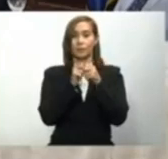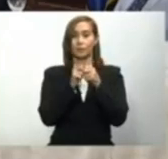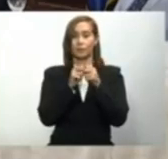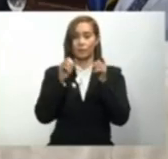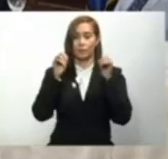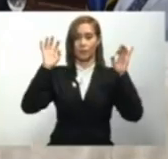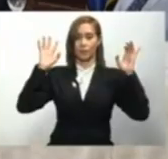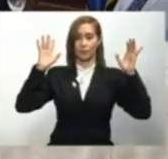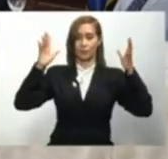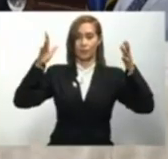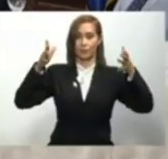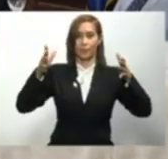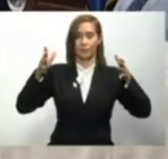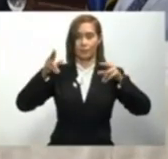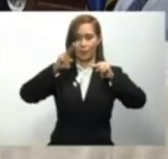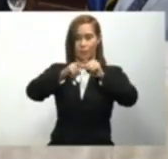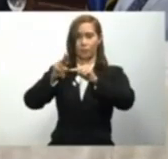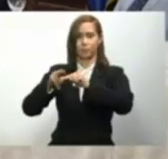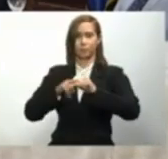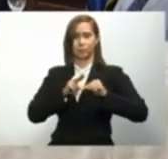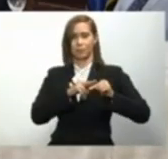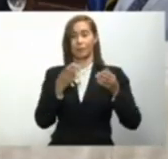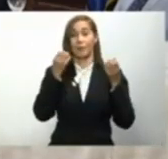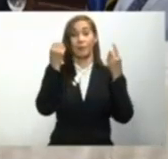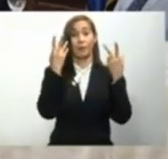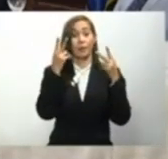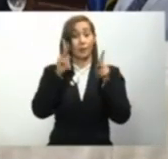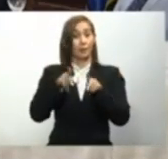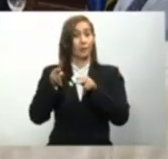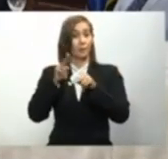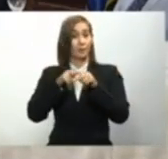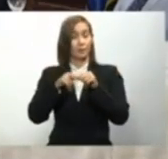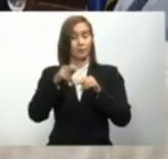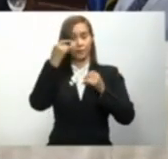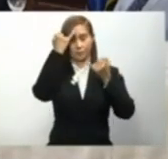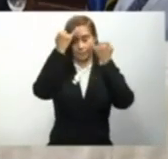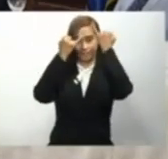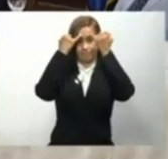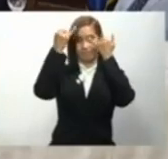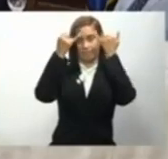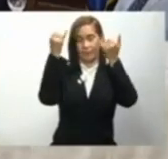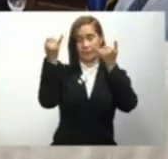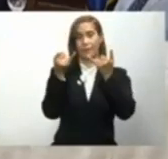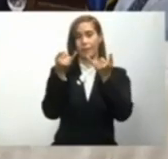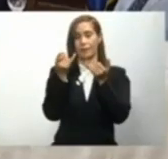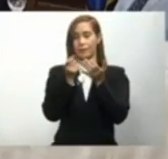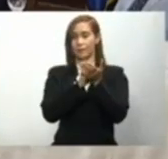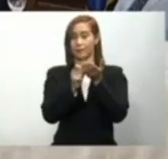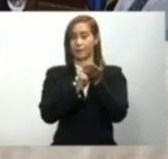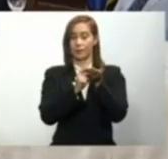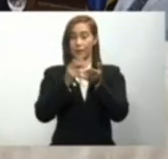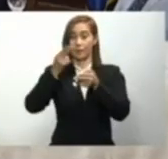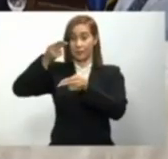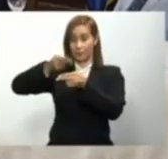con un quórum cualitativo y cuantitativo que está consignado en un acta notarial.